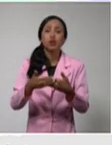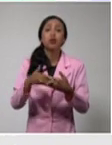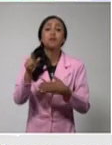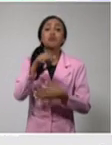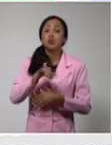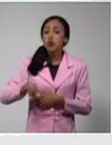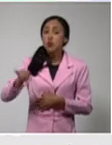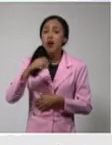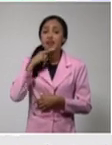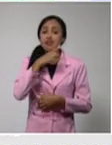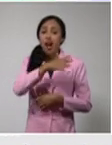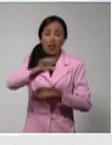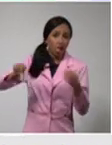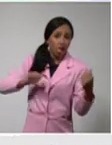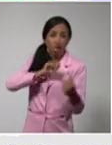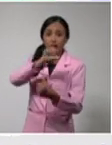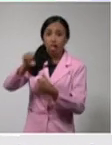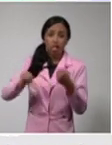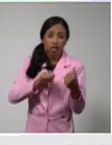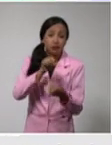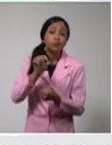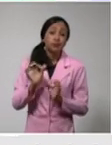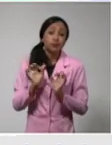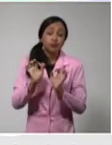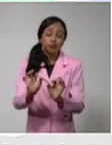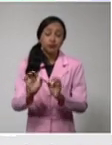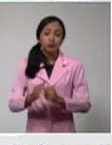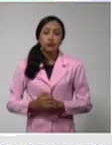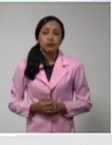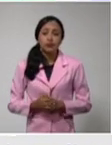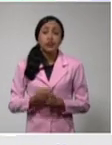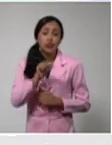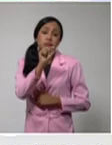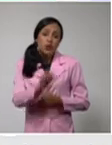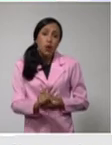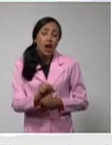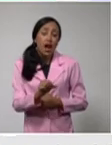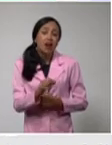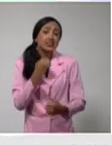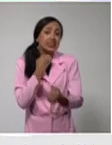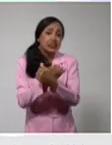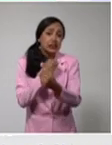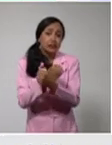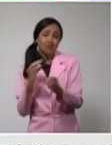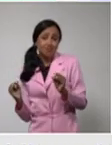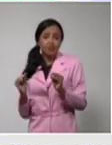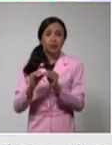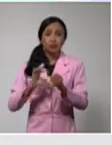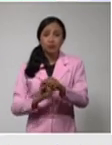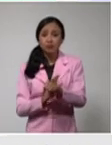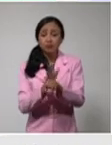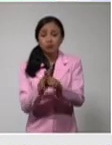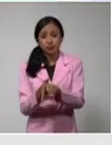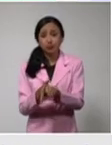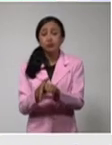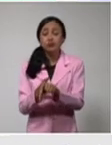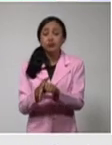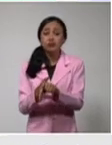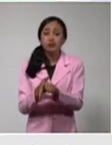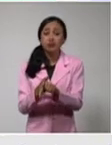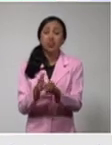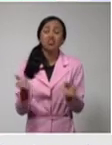estos pacientes son muy vulnerables y con una tendencia, una evolución con